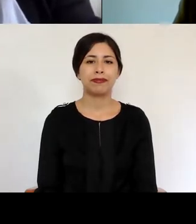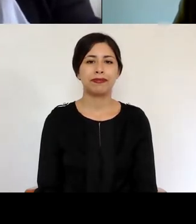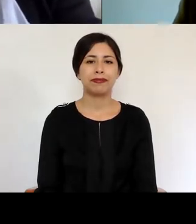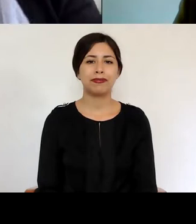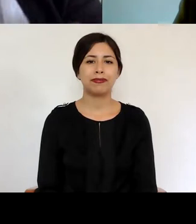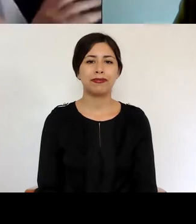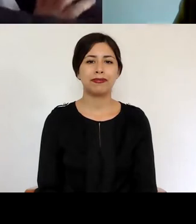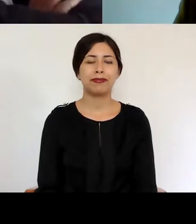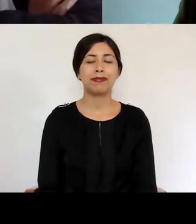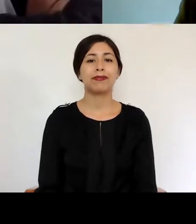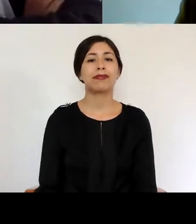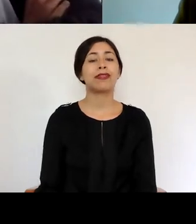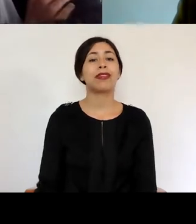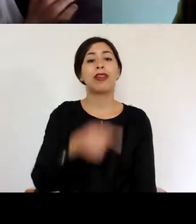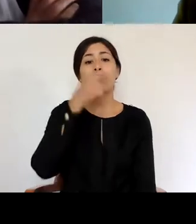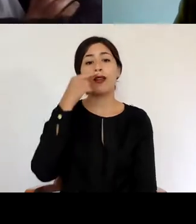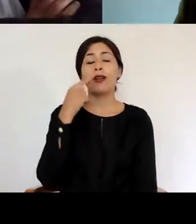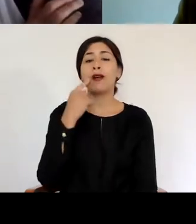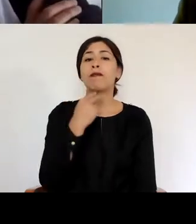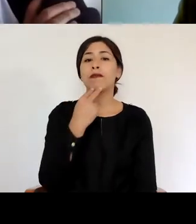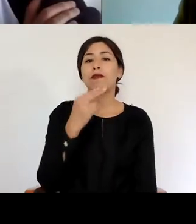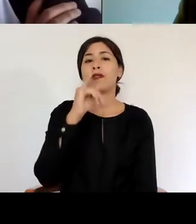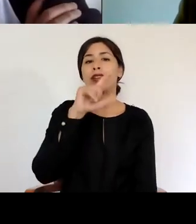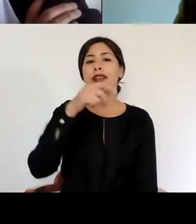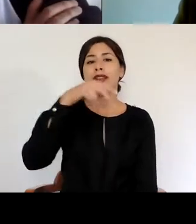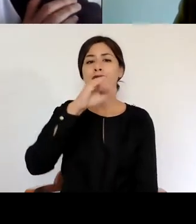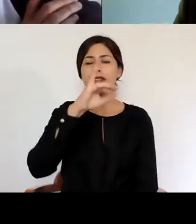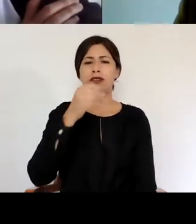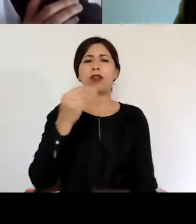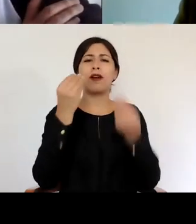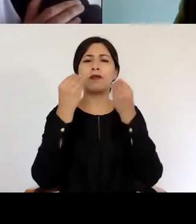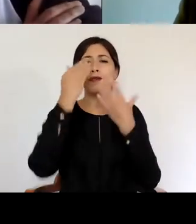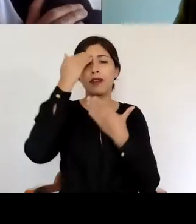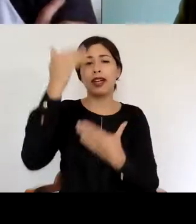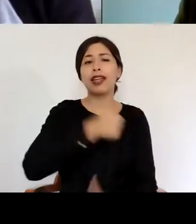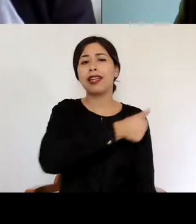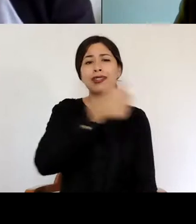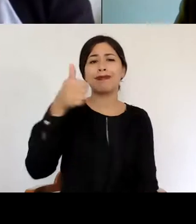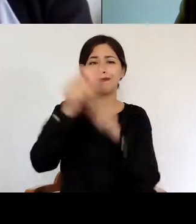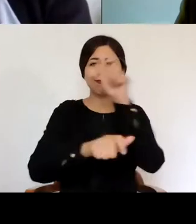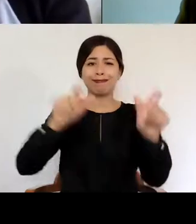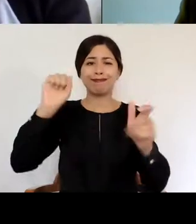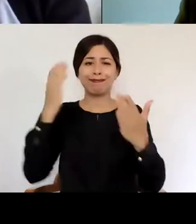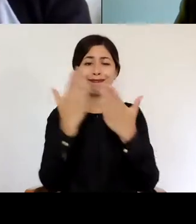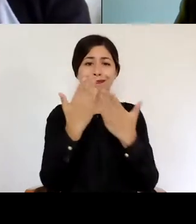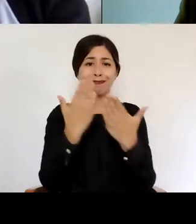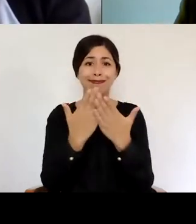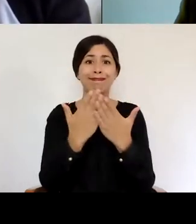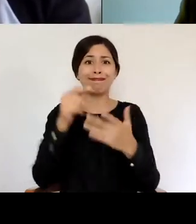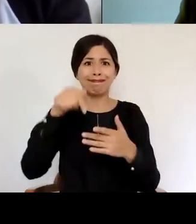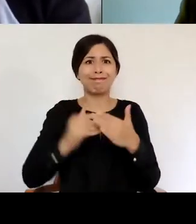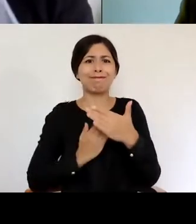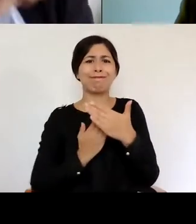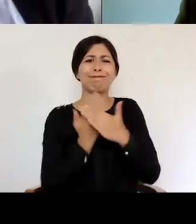Muy buenos días a todos los académicos, académicas que se incorporan a este seminario, a esta ceremonia esta mañana.